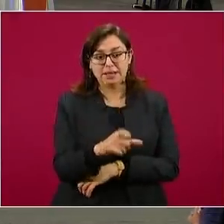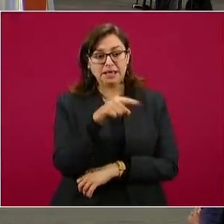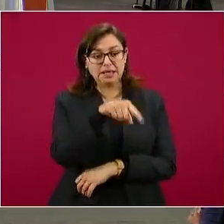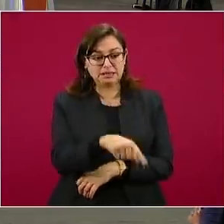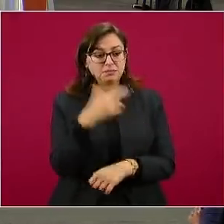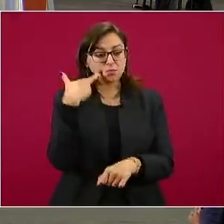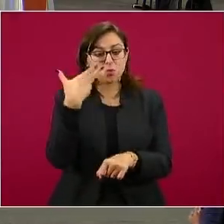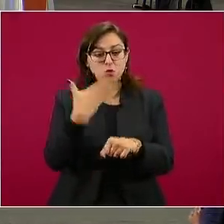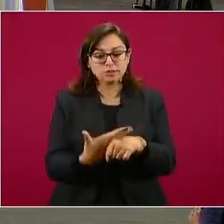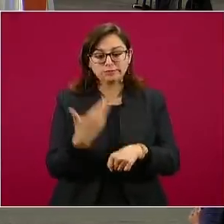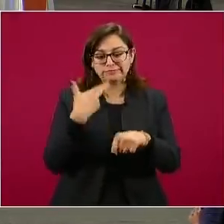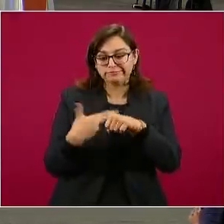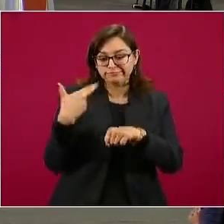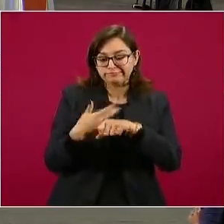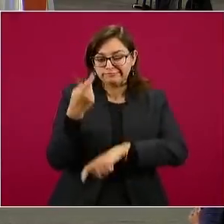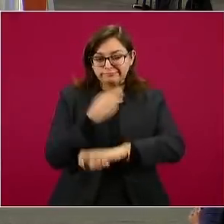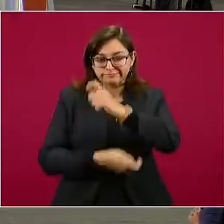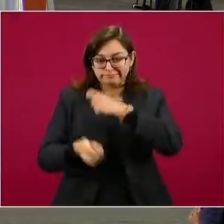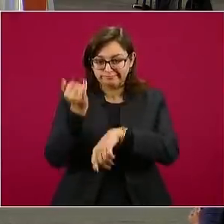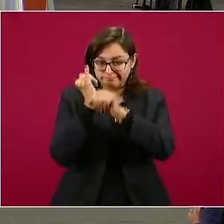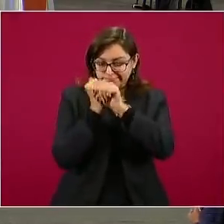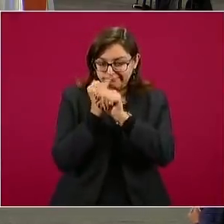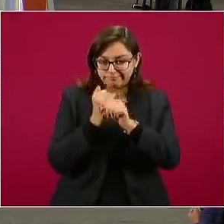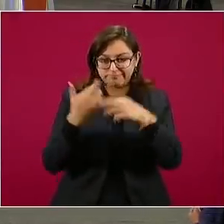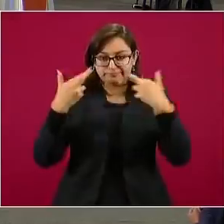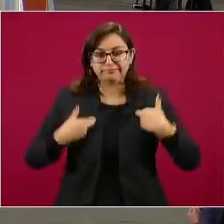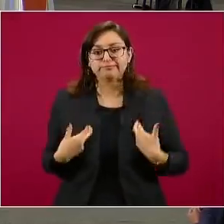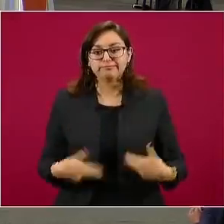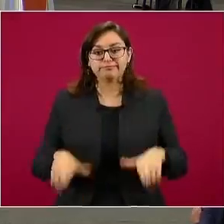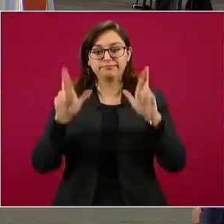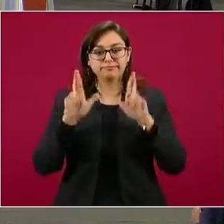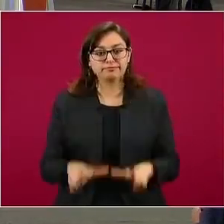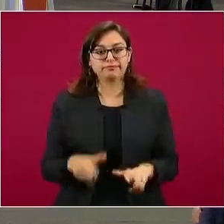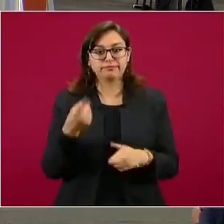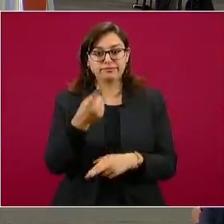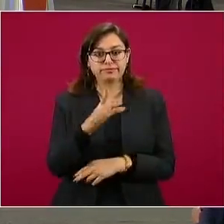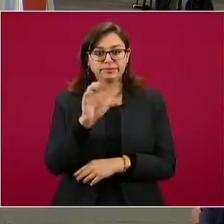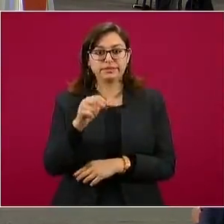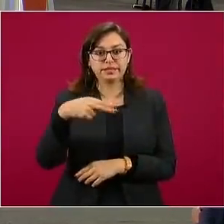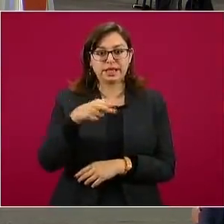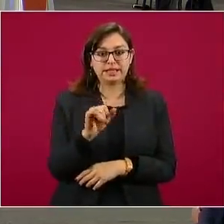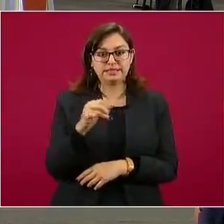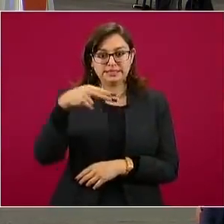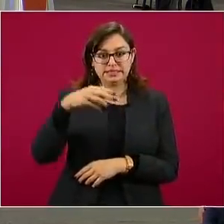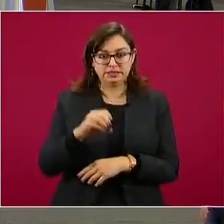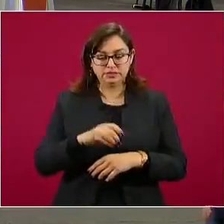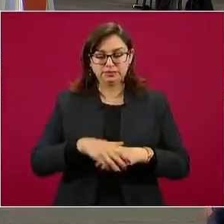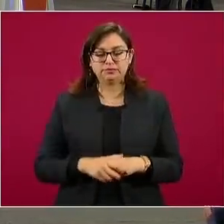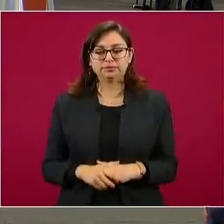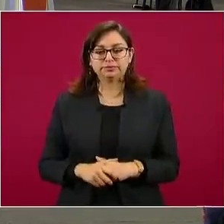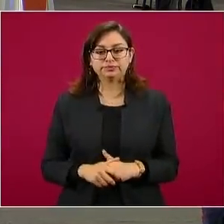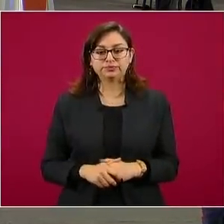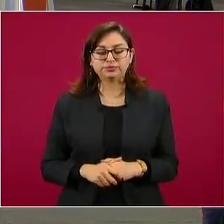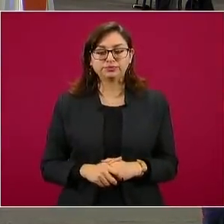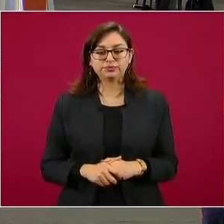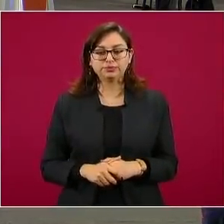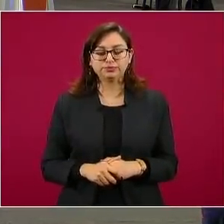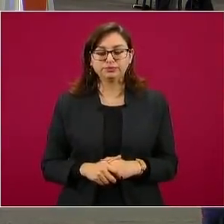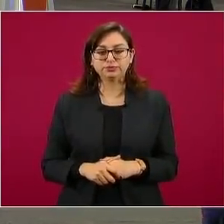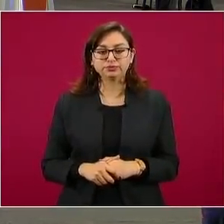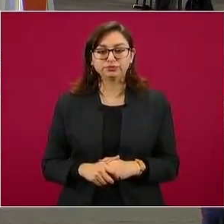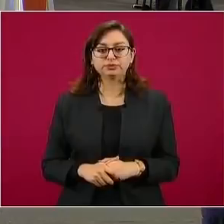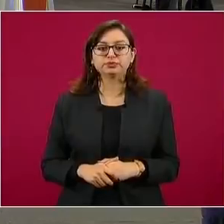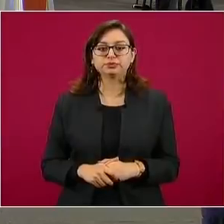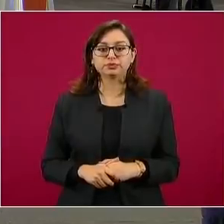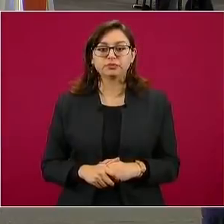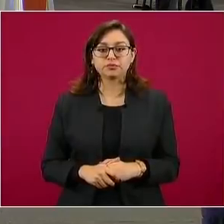de la gestión del estudio en representación del laboratorio del CanSino en México. El estudio, ya decía el